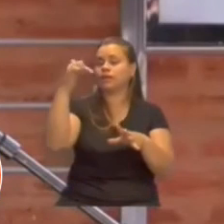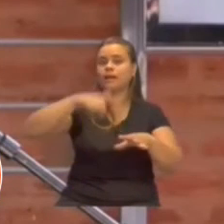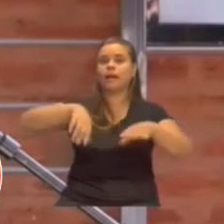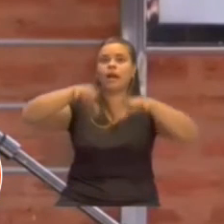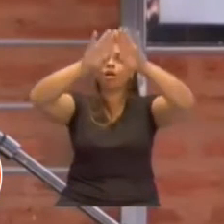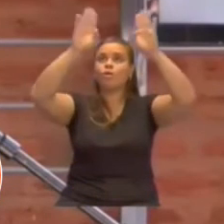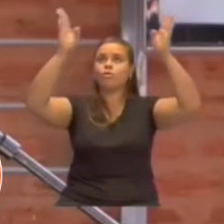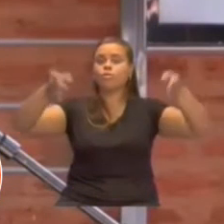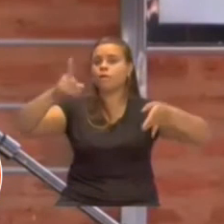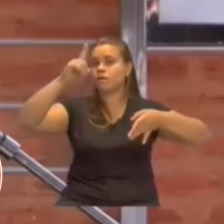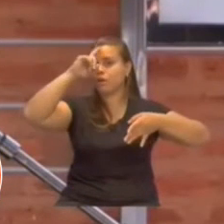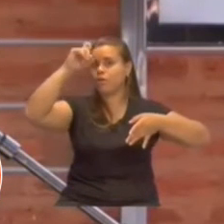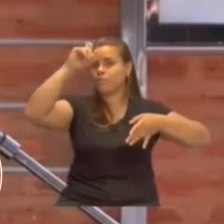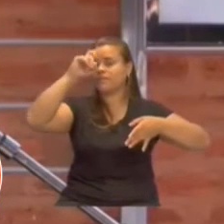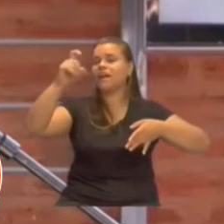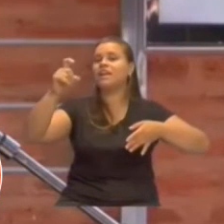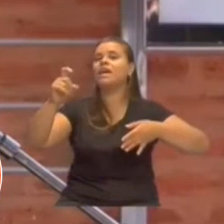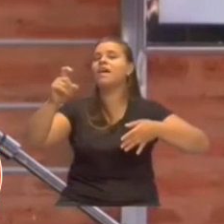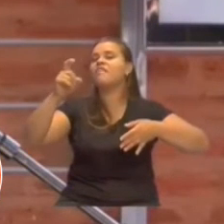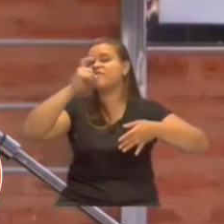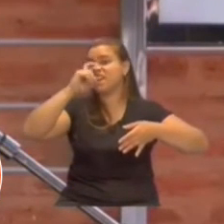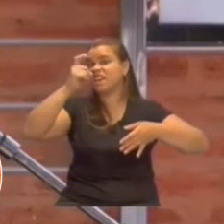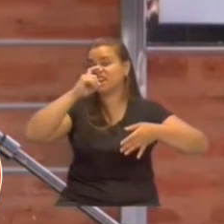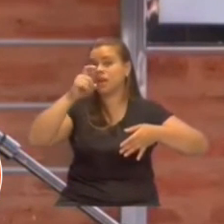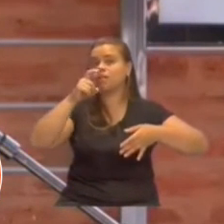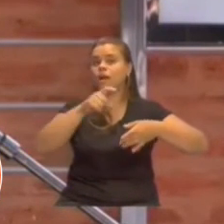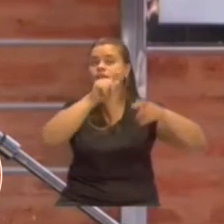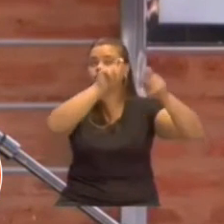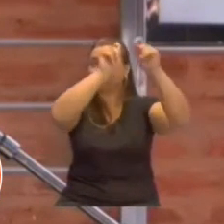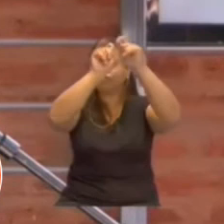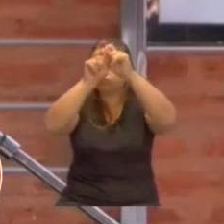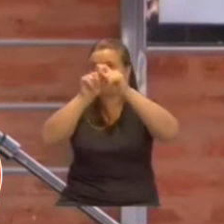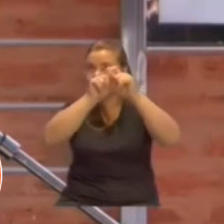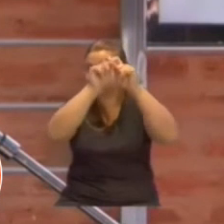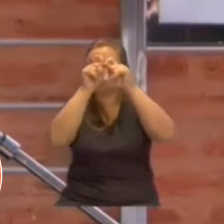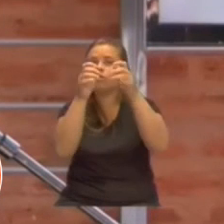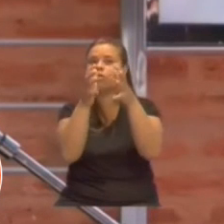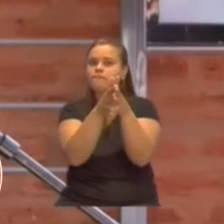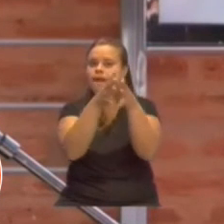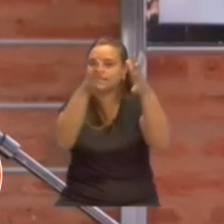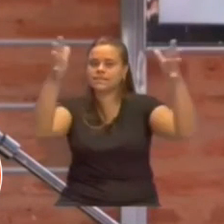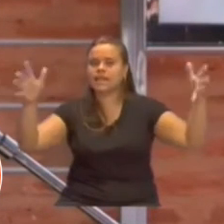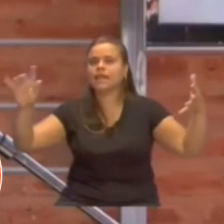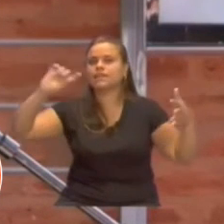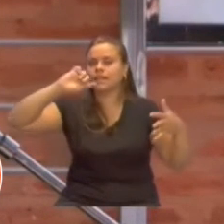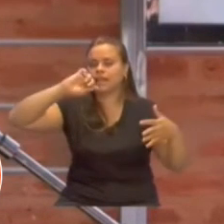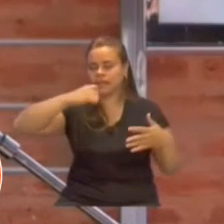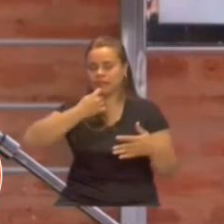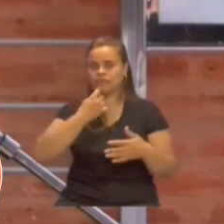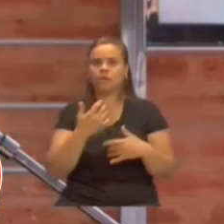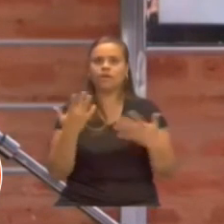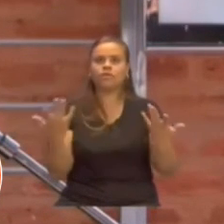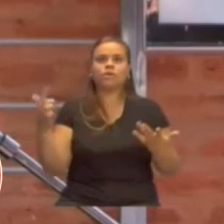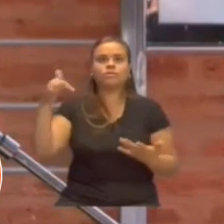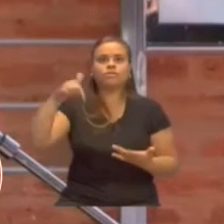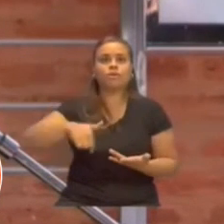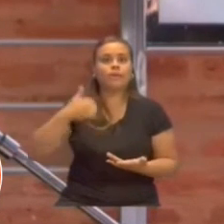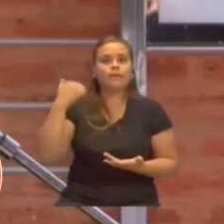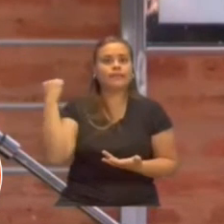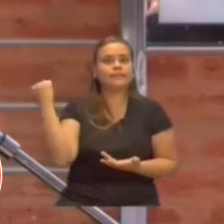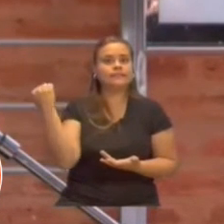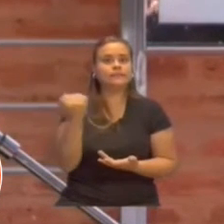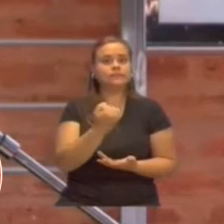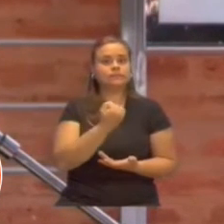del Belgrano que efectivamente remodelamos y ampliamos en forma integral. Entonces, es importante observar que